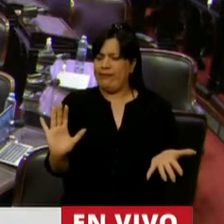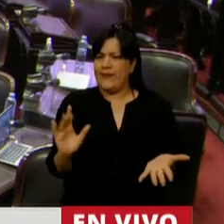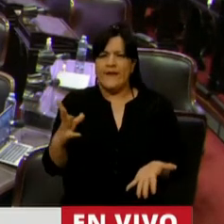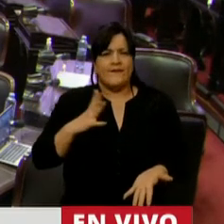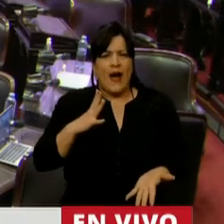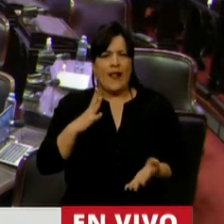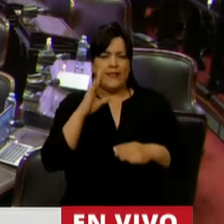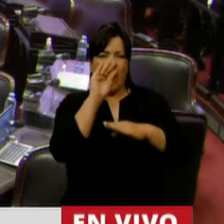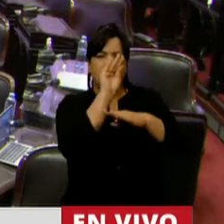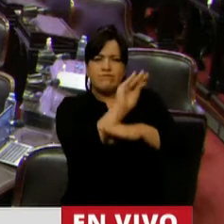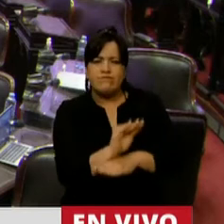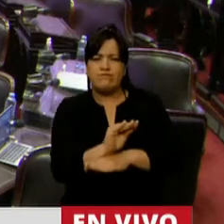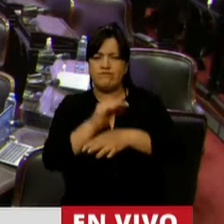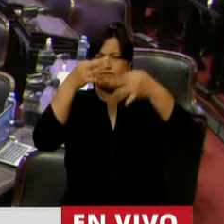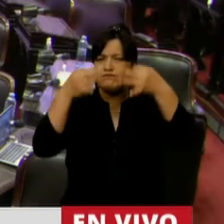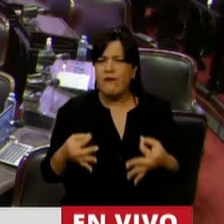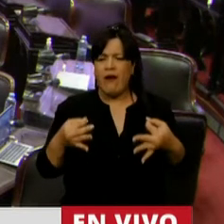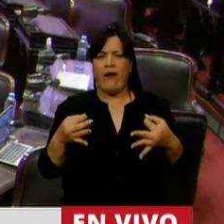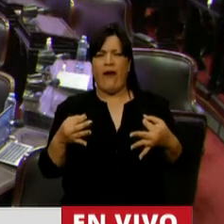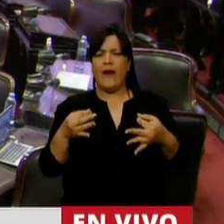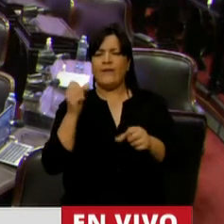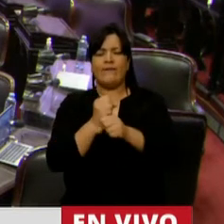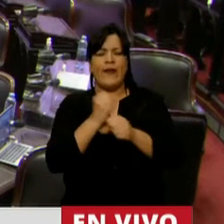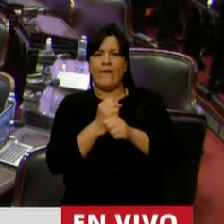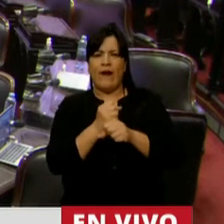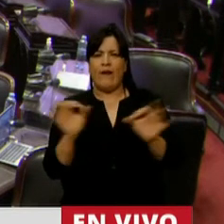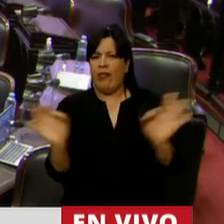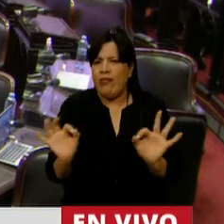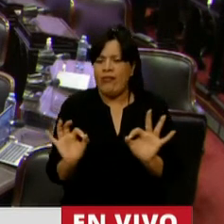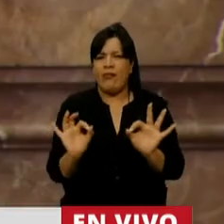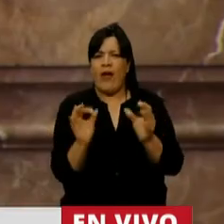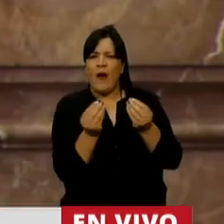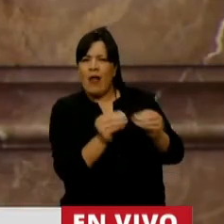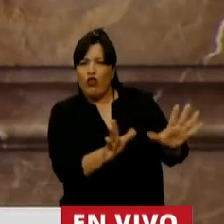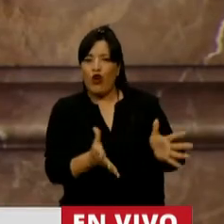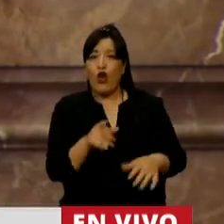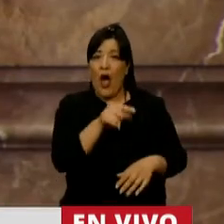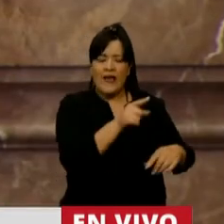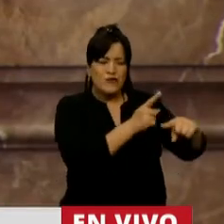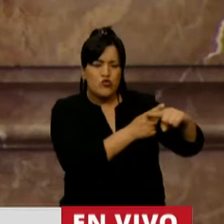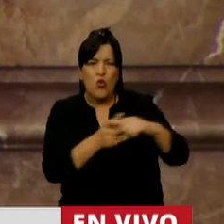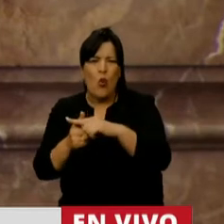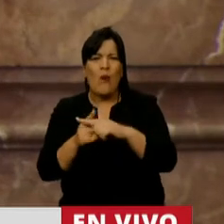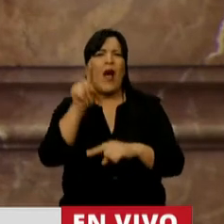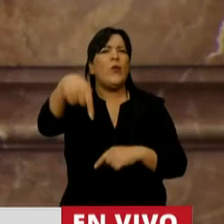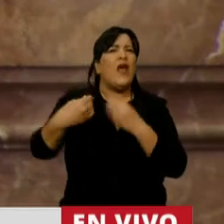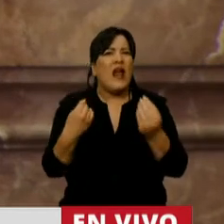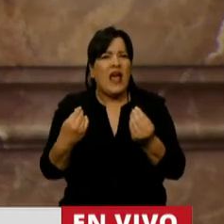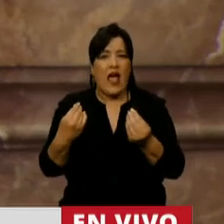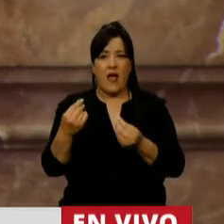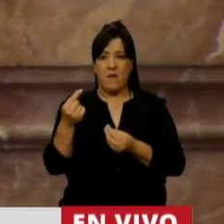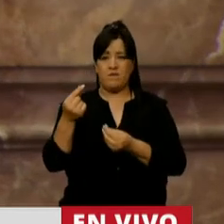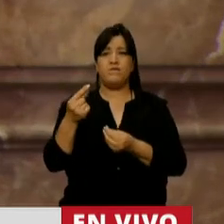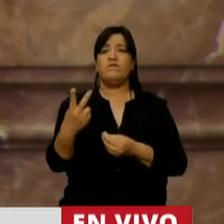falta de mantenimiento, desidia y abandono han llevado al sistema de distribución